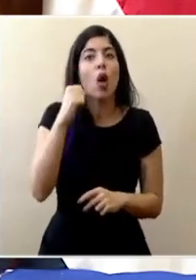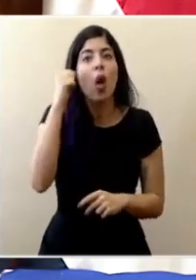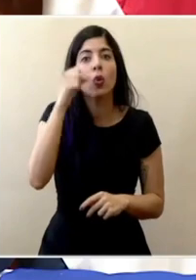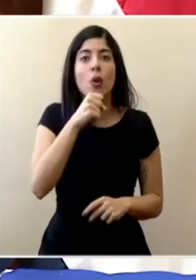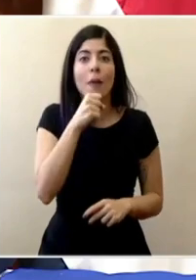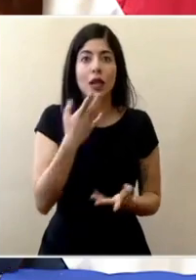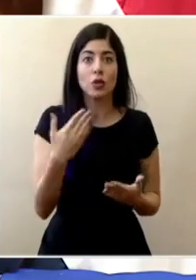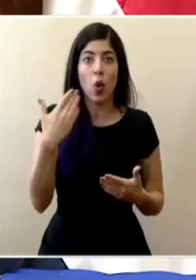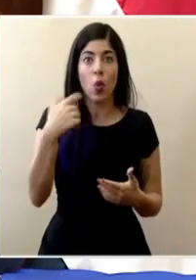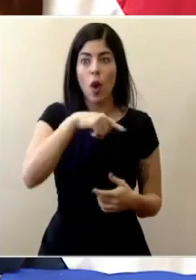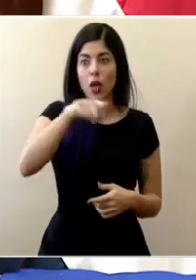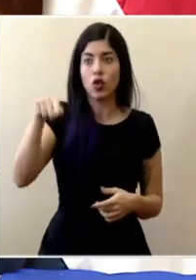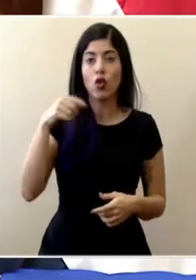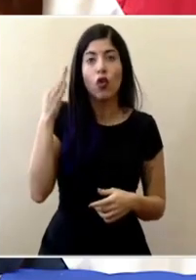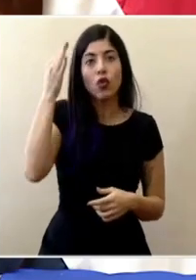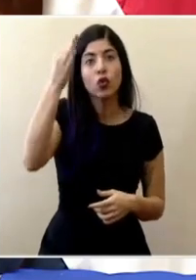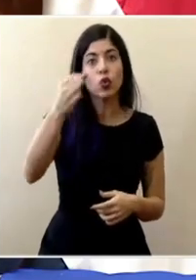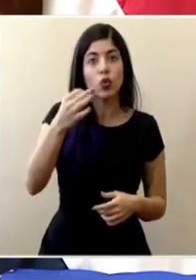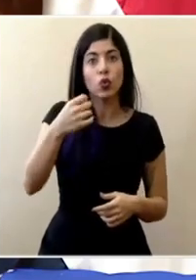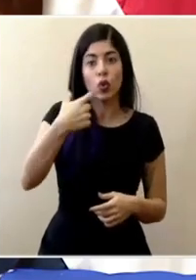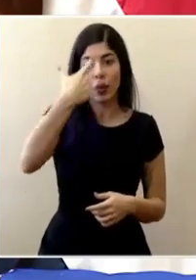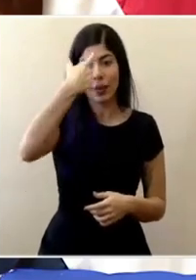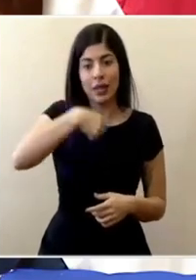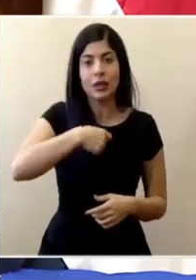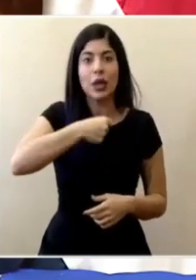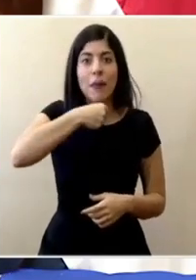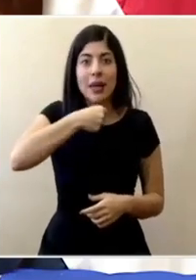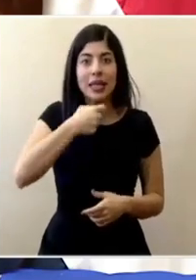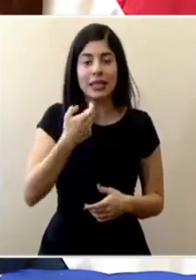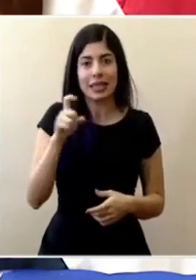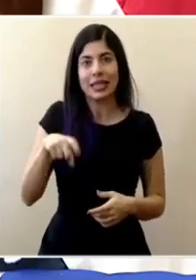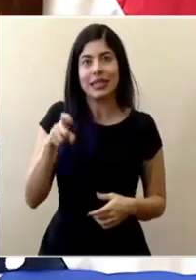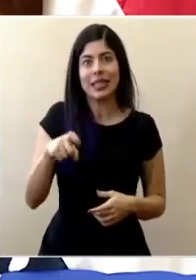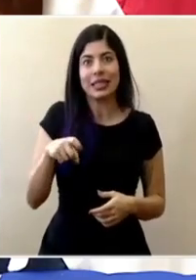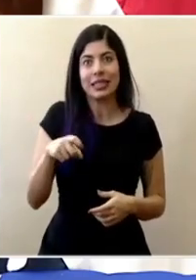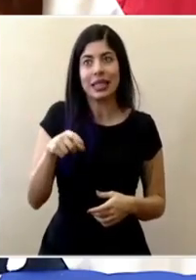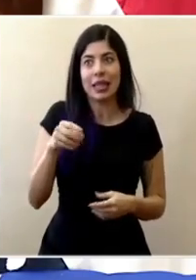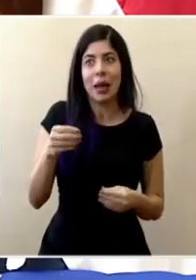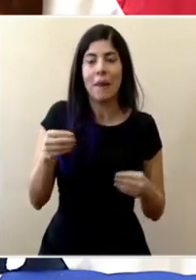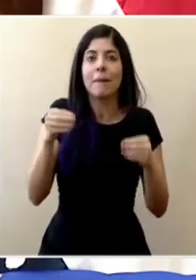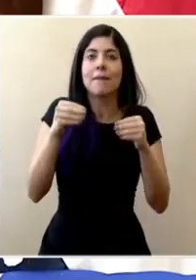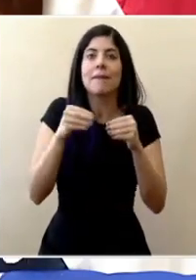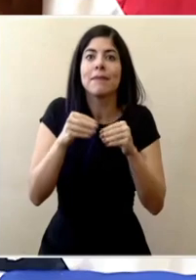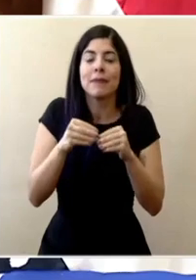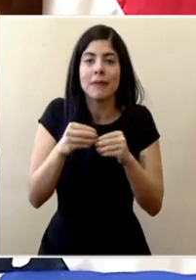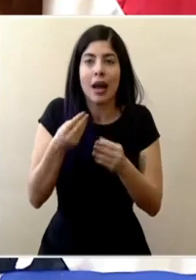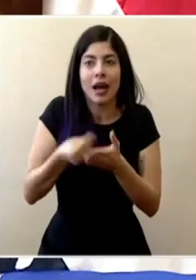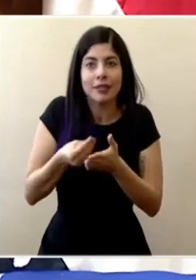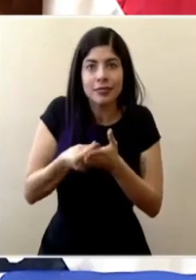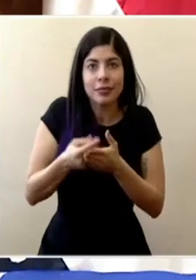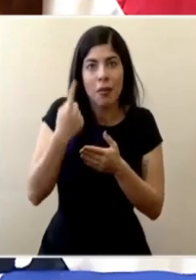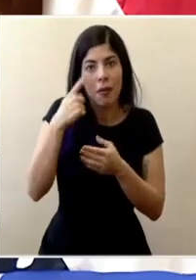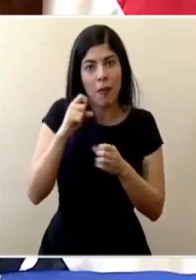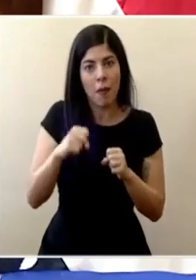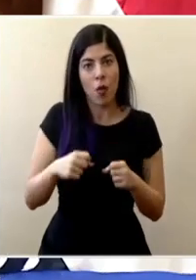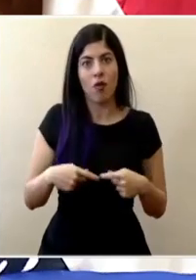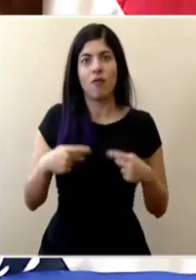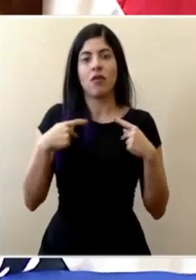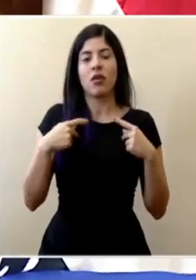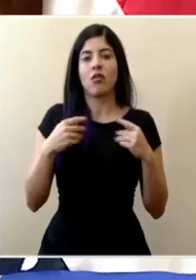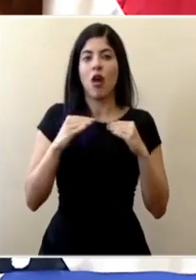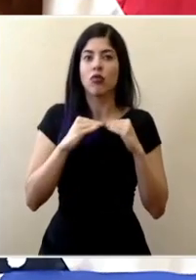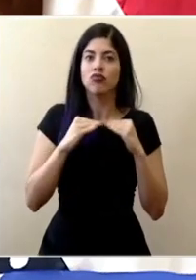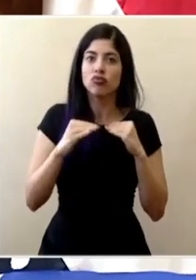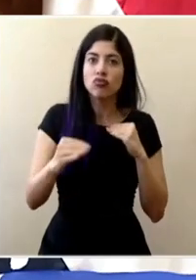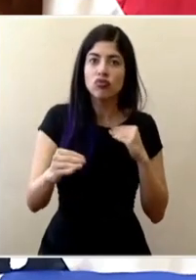mayor cuando seamos personas en situación de vejez vamos a requerir mayores ingresos para poder tener estabilidad